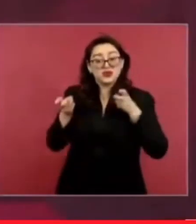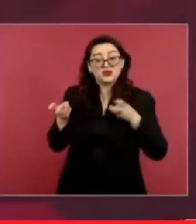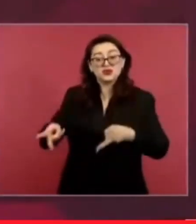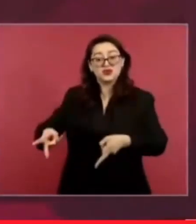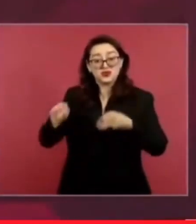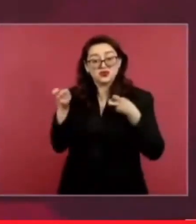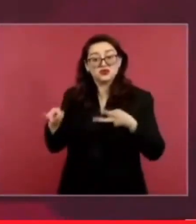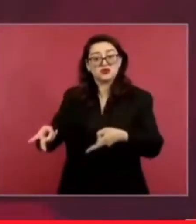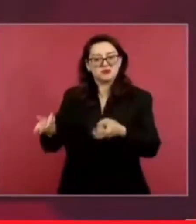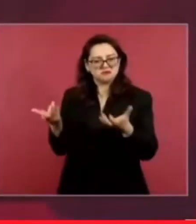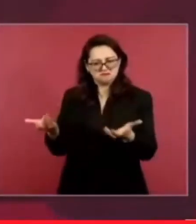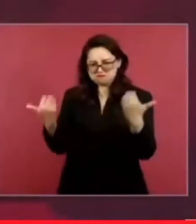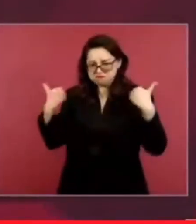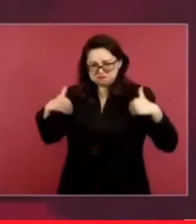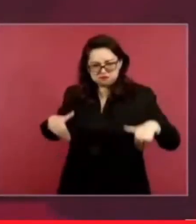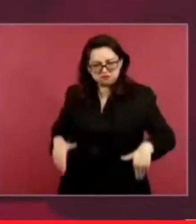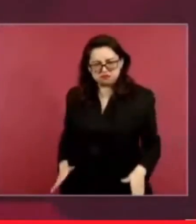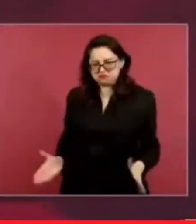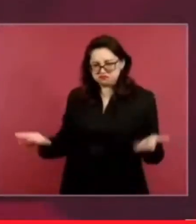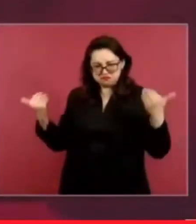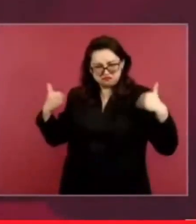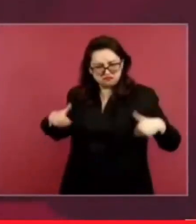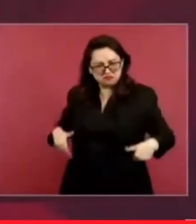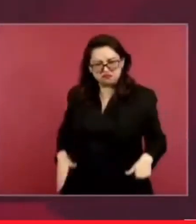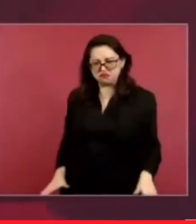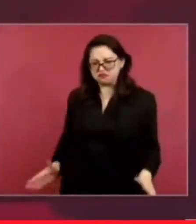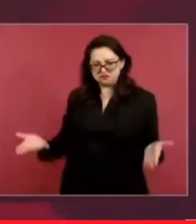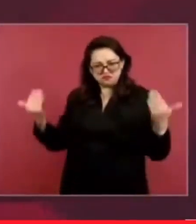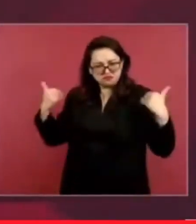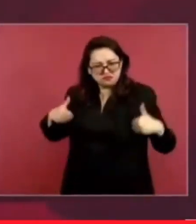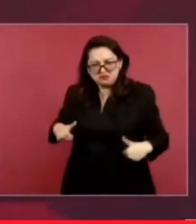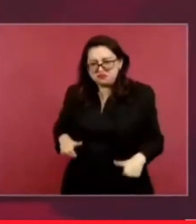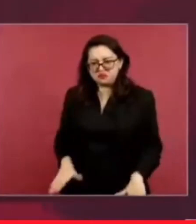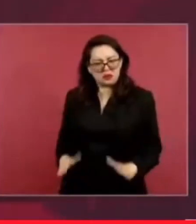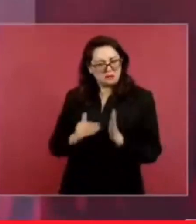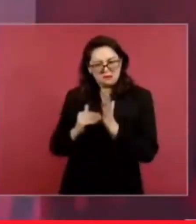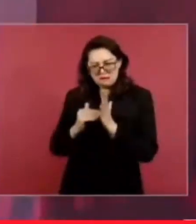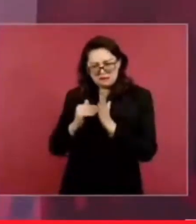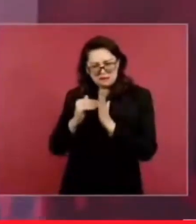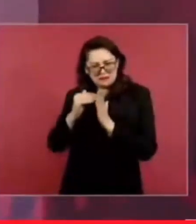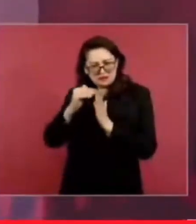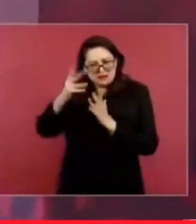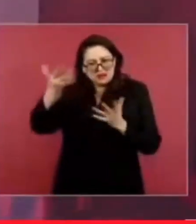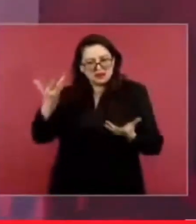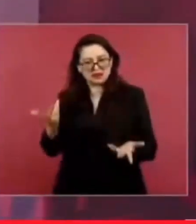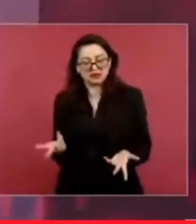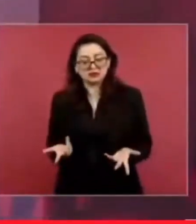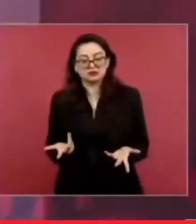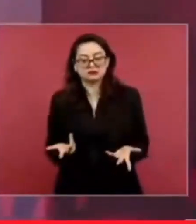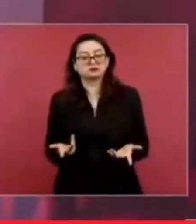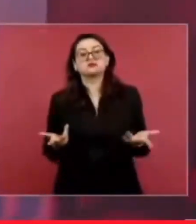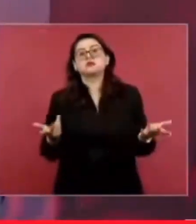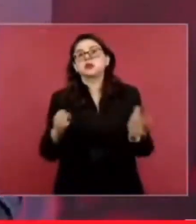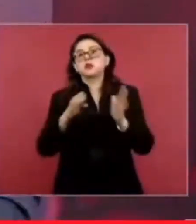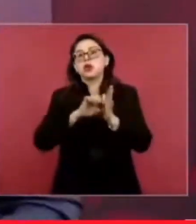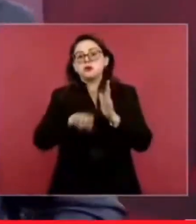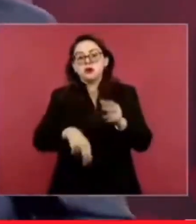¿Qué cosa puede ser una ganancia razonable? Bueno, una utilidad del 30%,